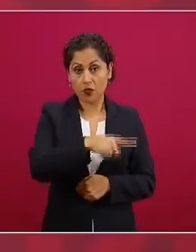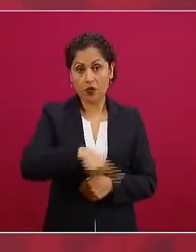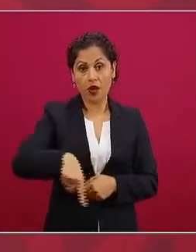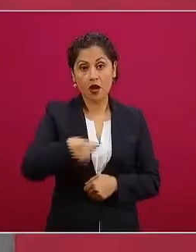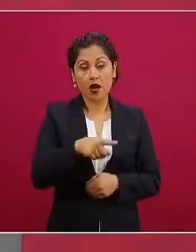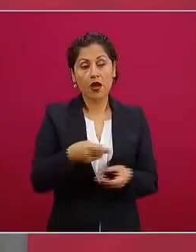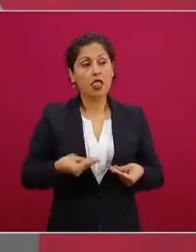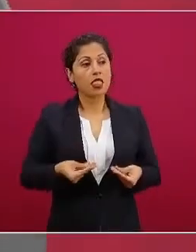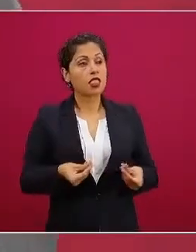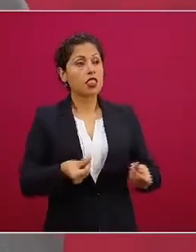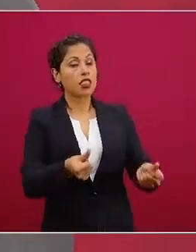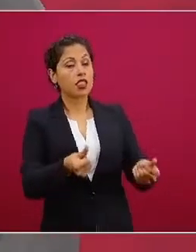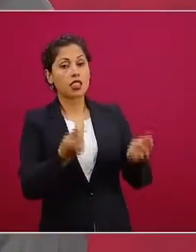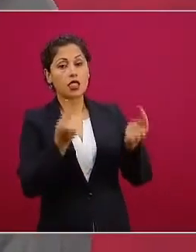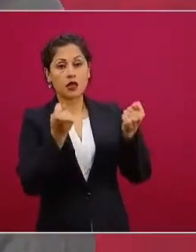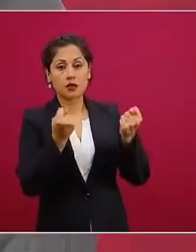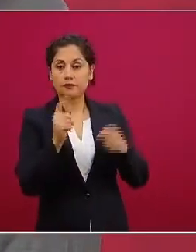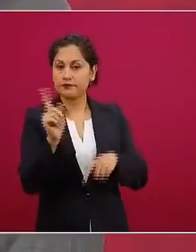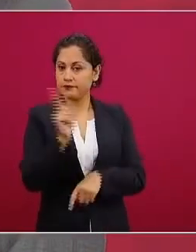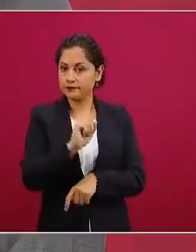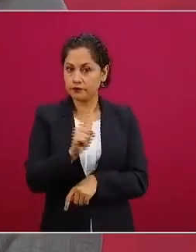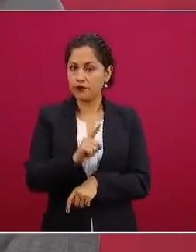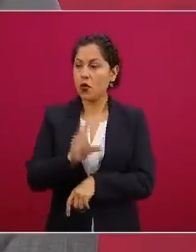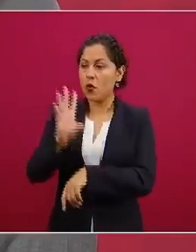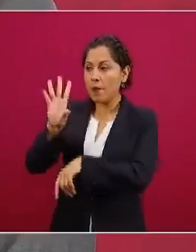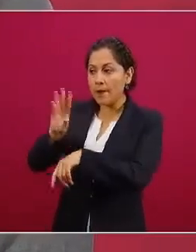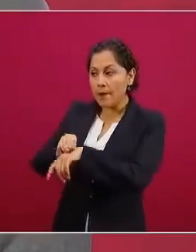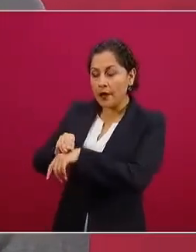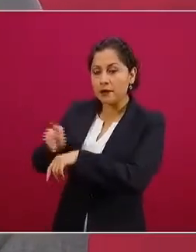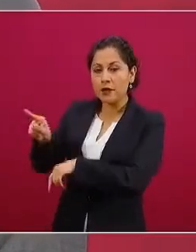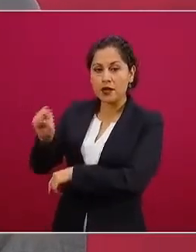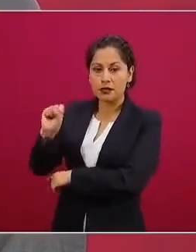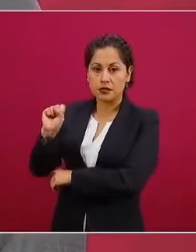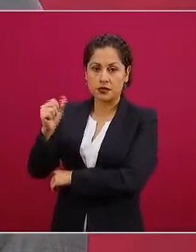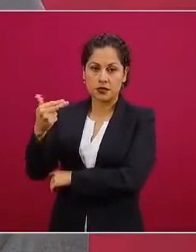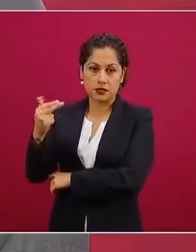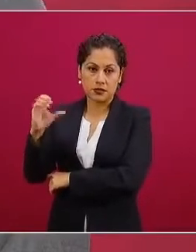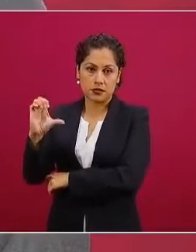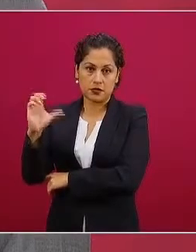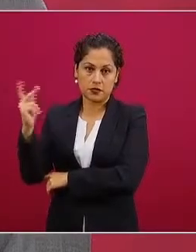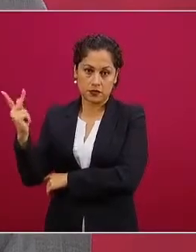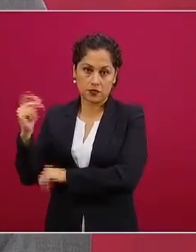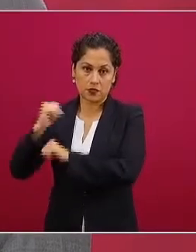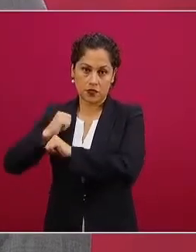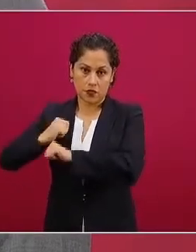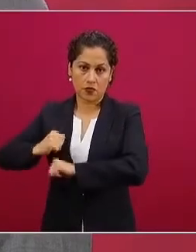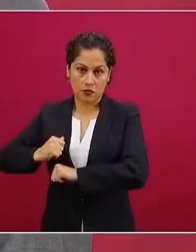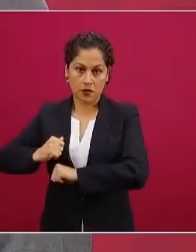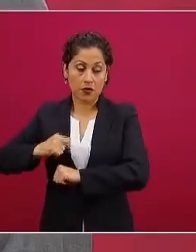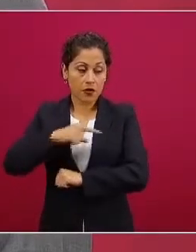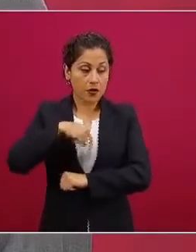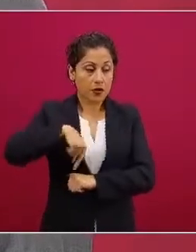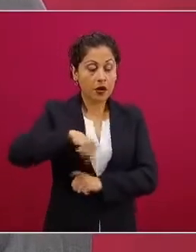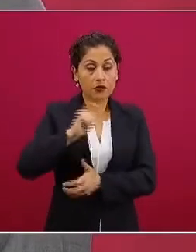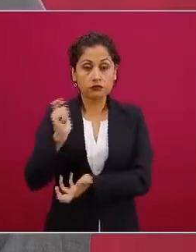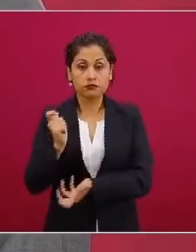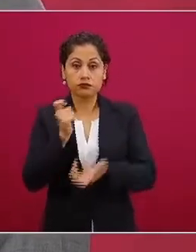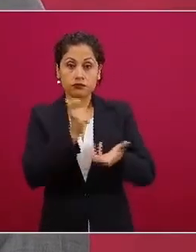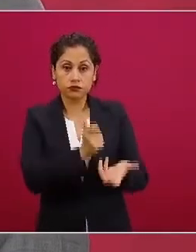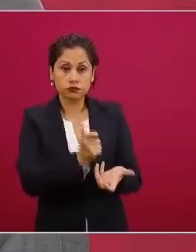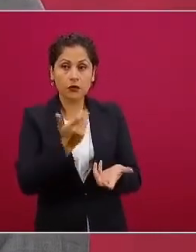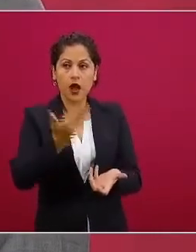recursos de fondos o fideicomisos creados por acuerdo o decreto